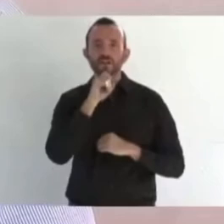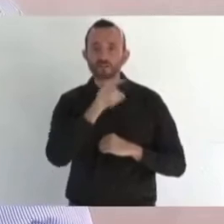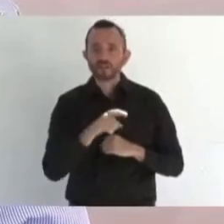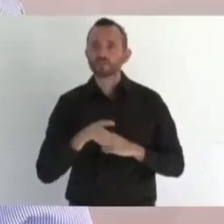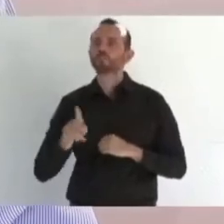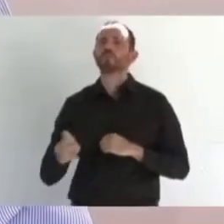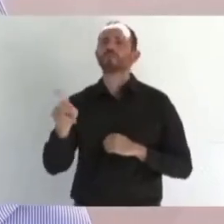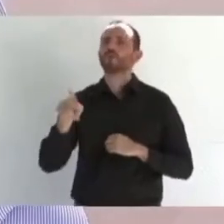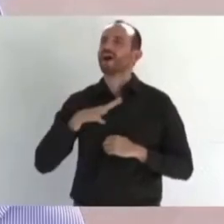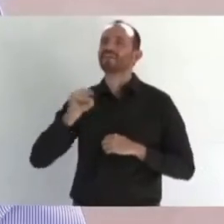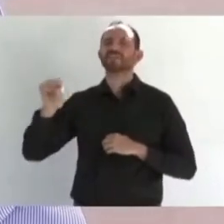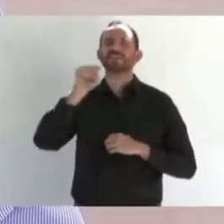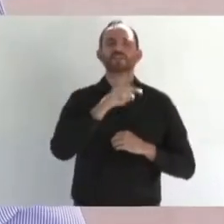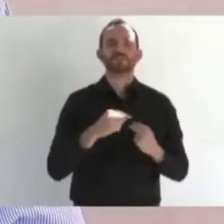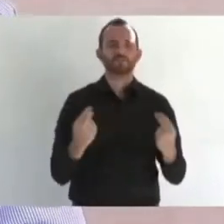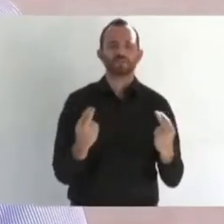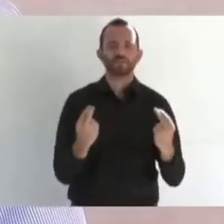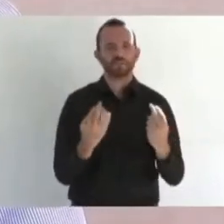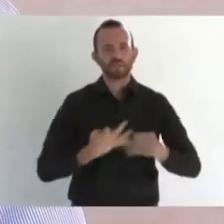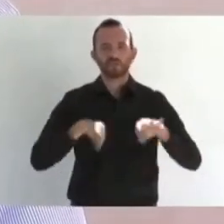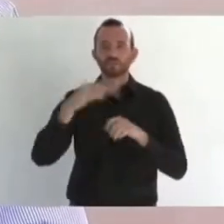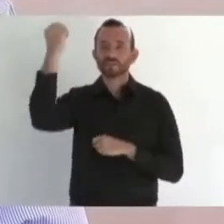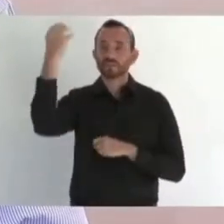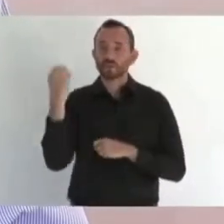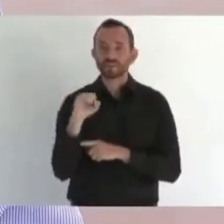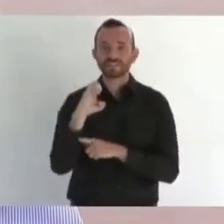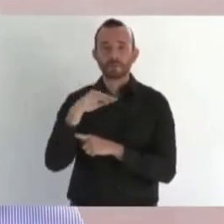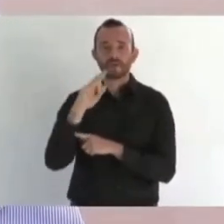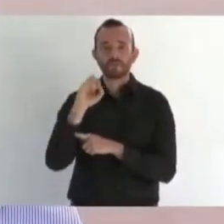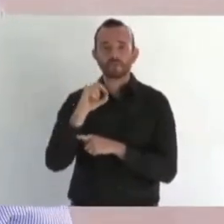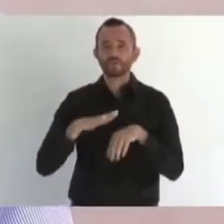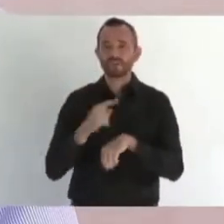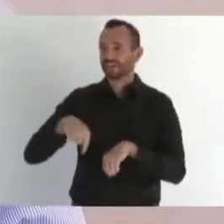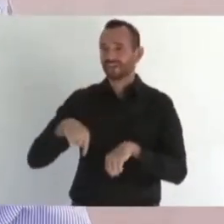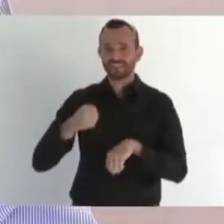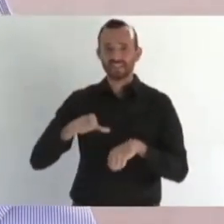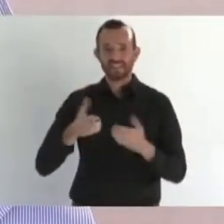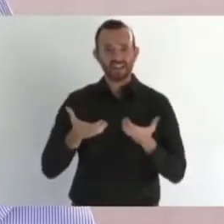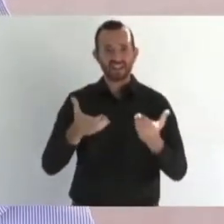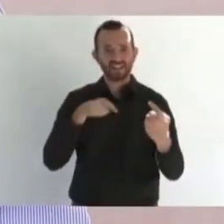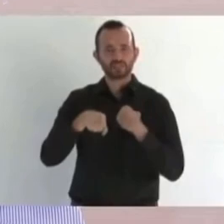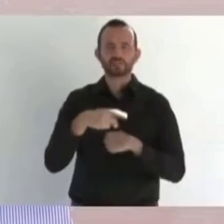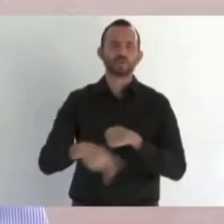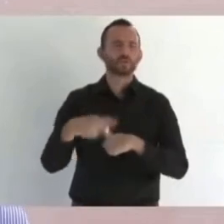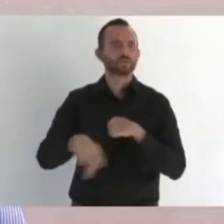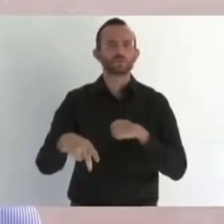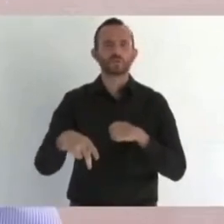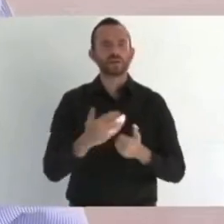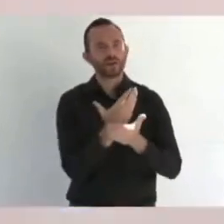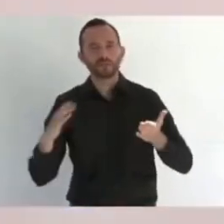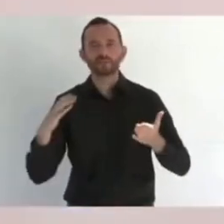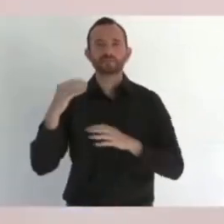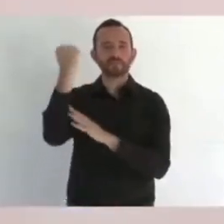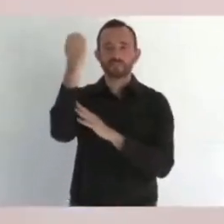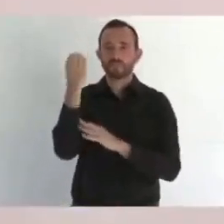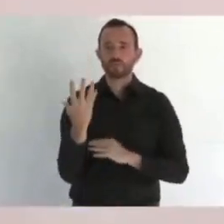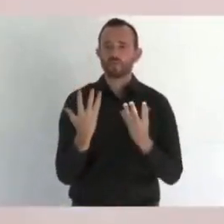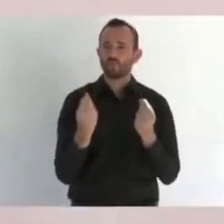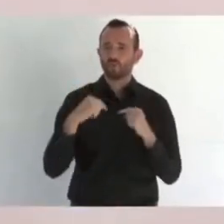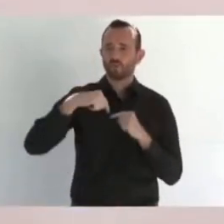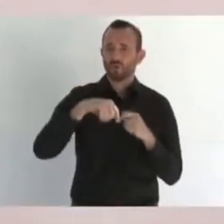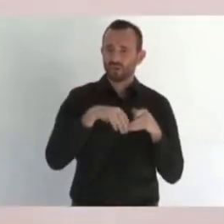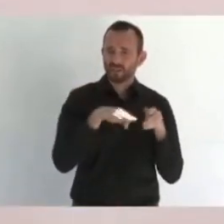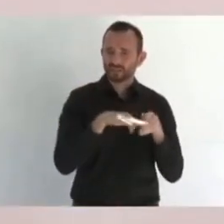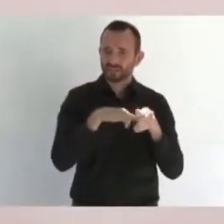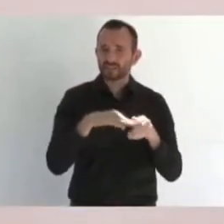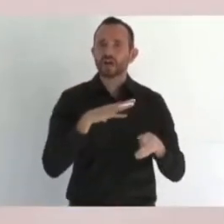pueblos que haya semáforos, porque hay muchos riesgos en la carretera. Por otro lado, no pueden haber tantos semáforos ni tantos topes,